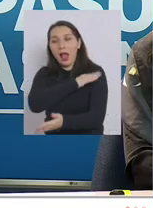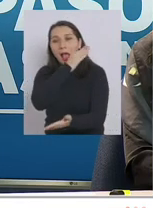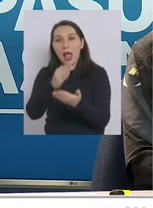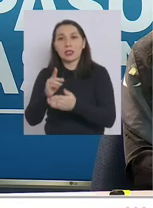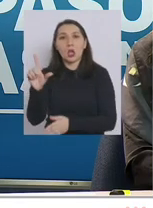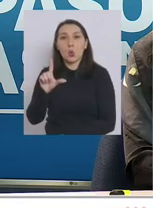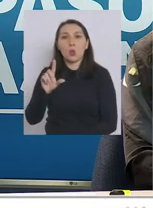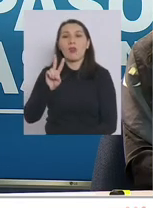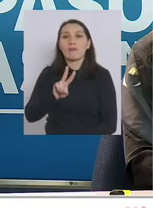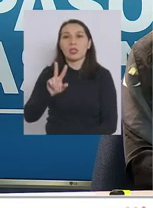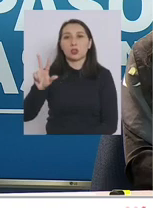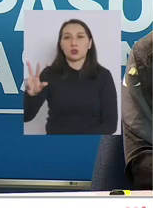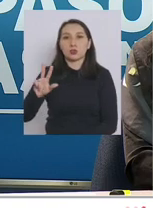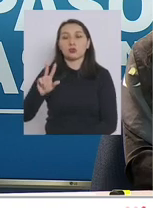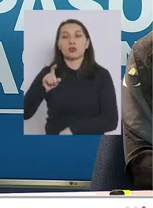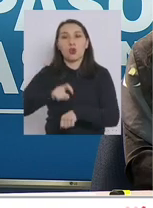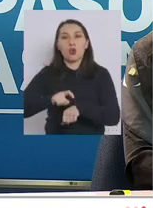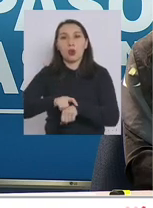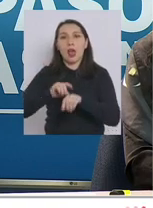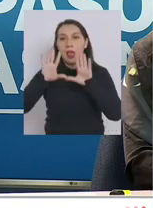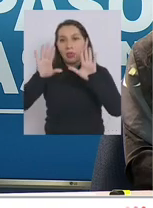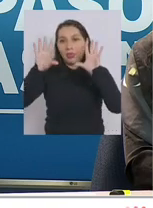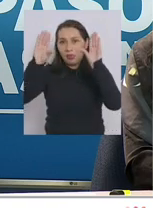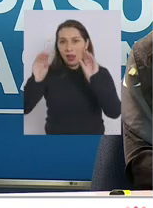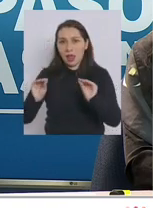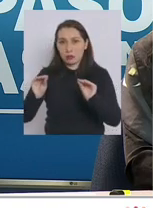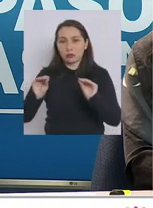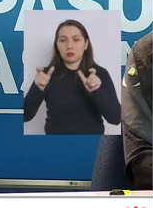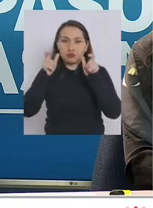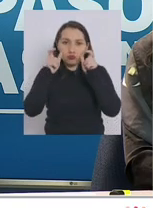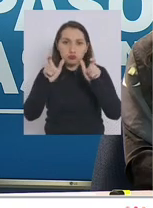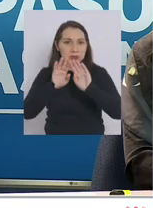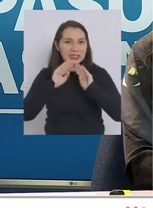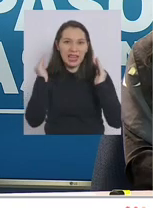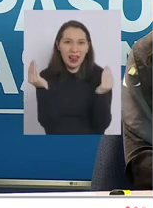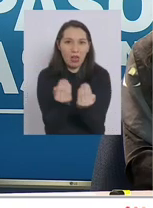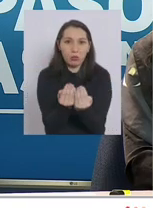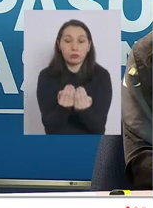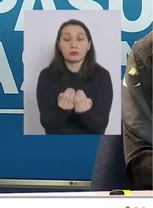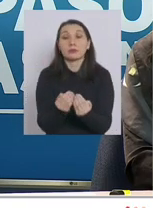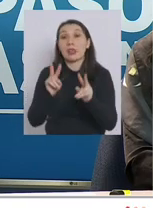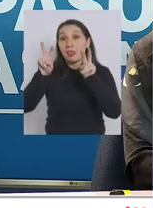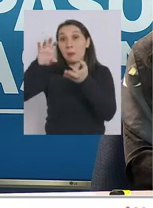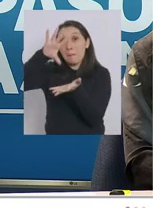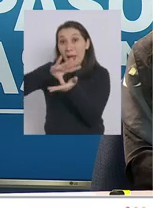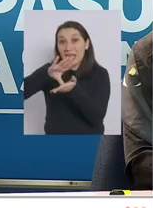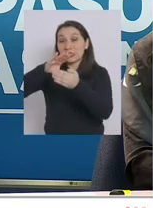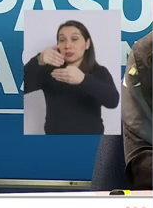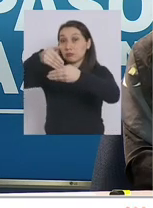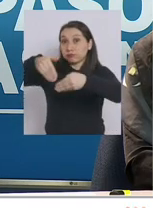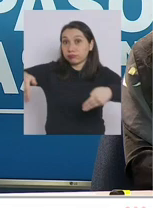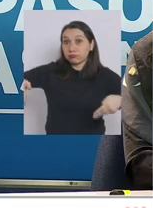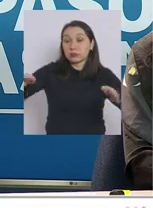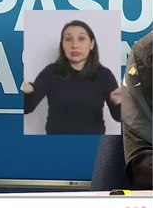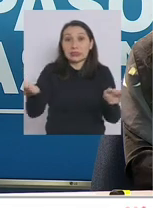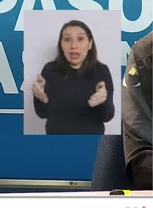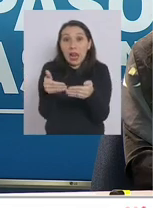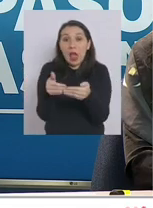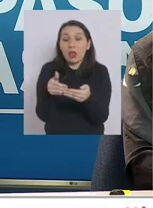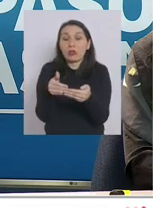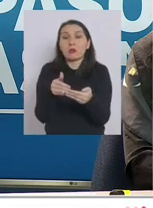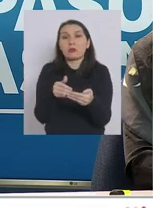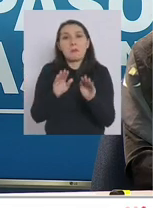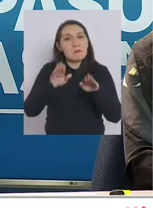el lunes 28 a las 22 horas. Y en cuanto al cierre de fronteras, este se extiende